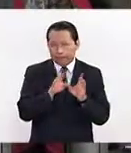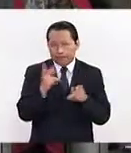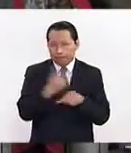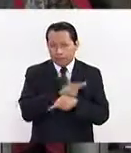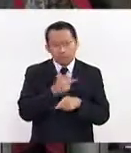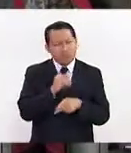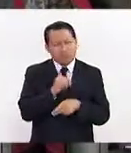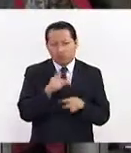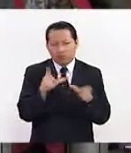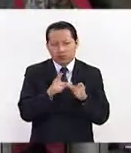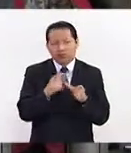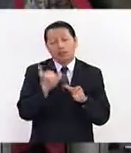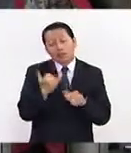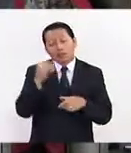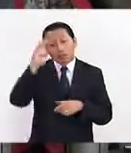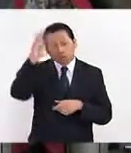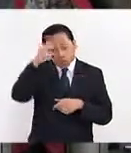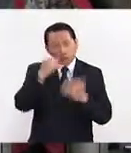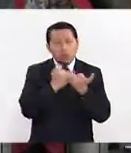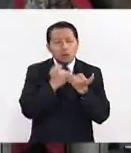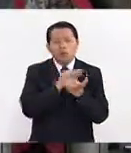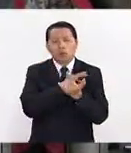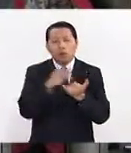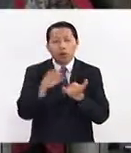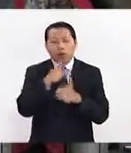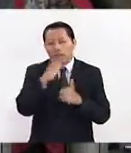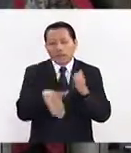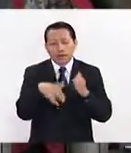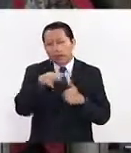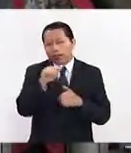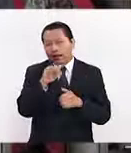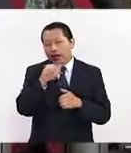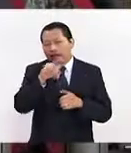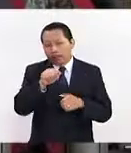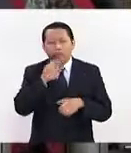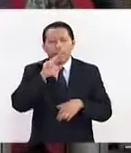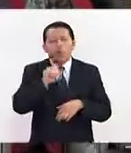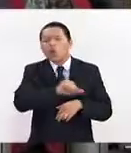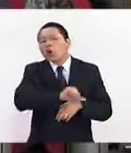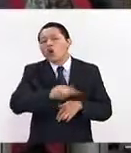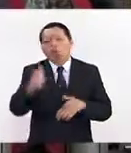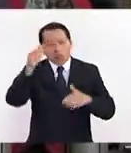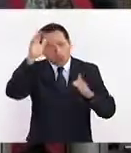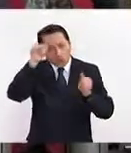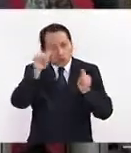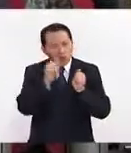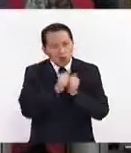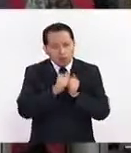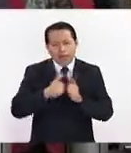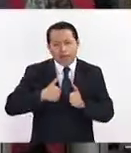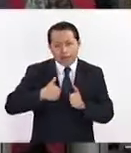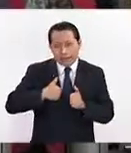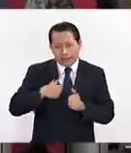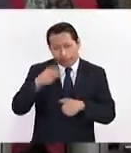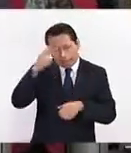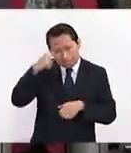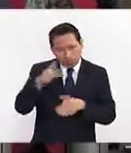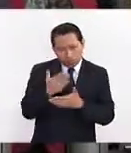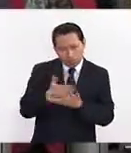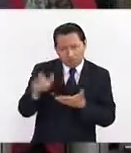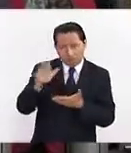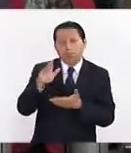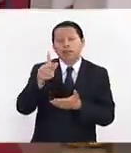Trump ha considerado también la posibilidad de terminar NAFTA y redefinir otro acuerdo con Canadá y sin México. En este